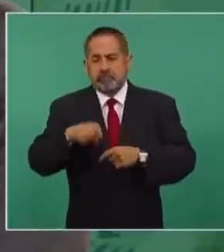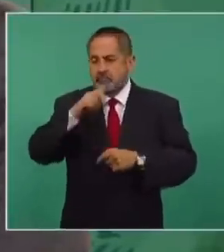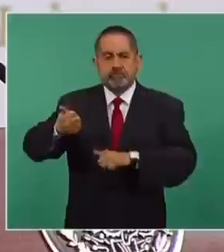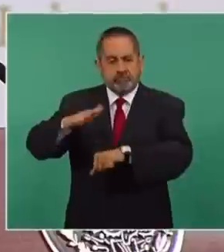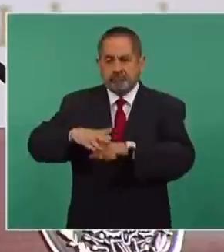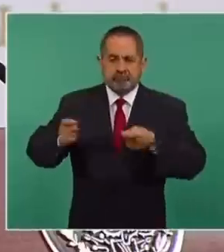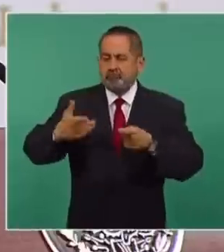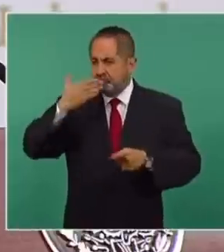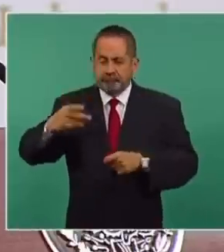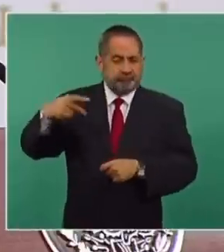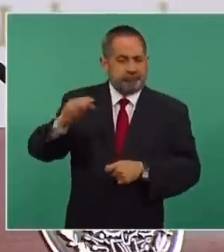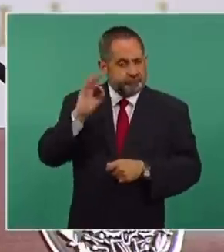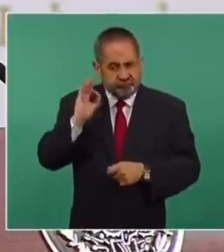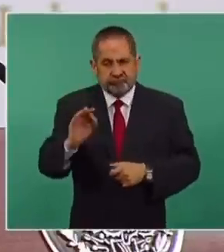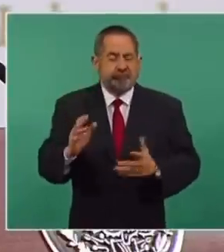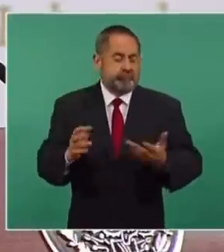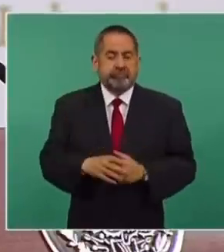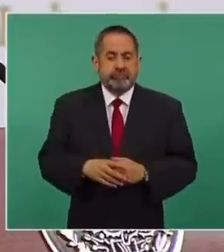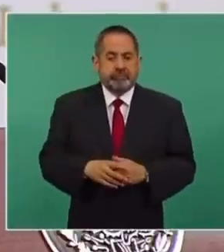administración